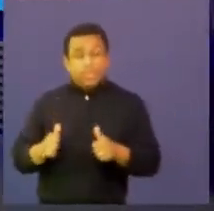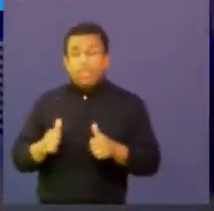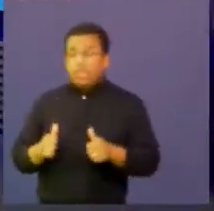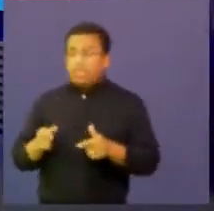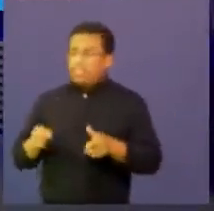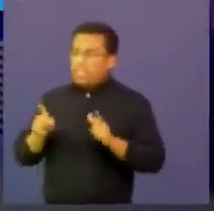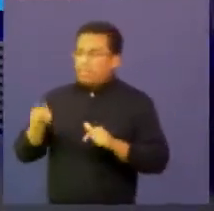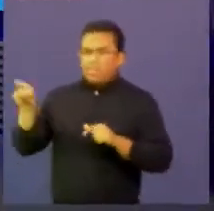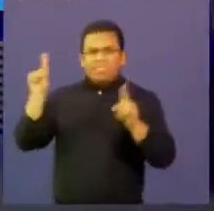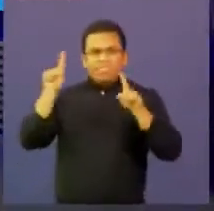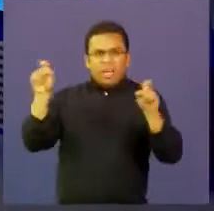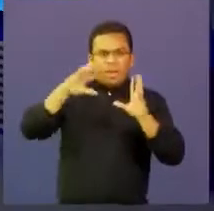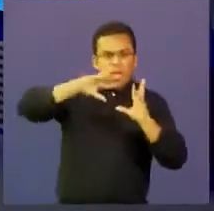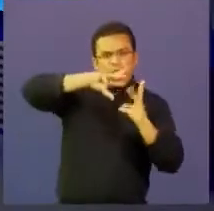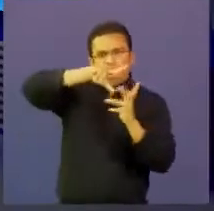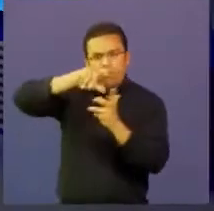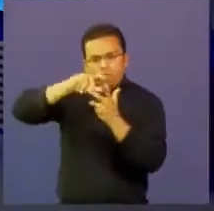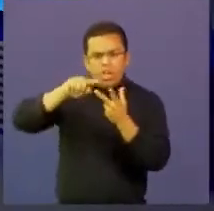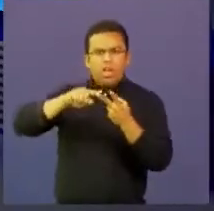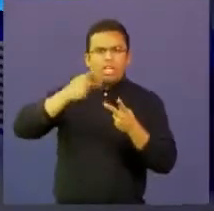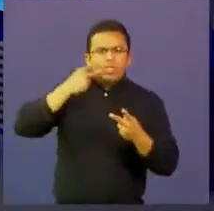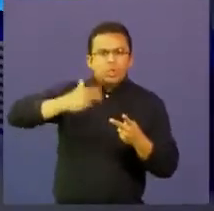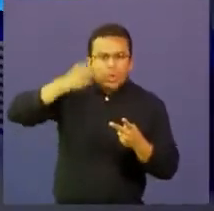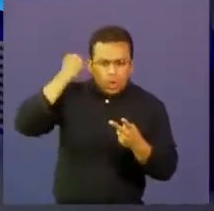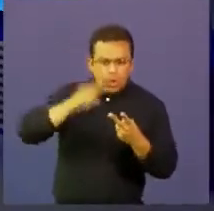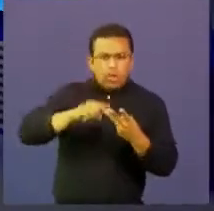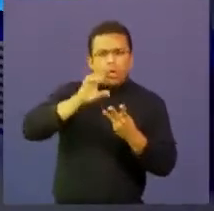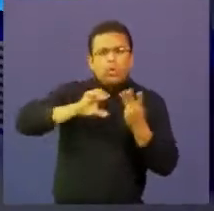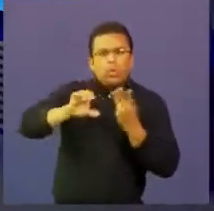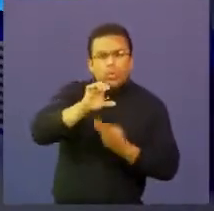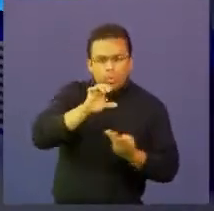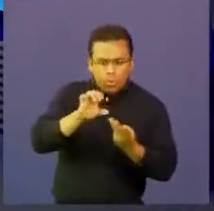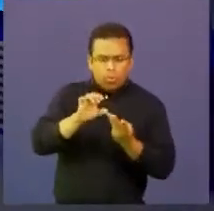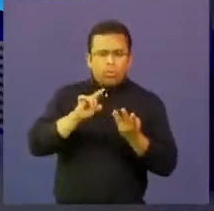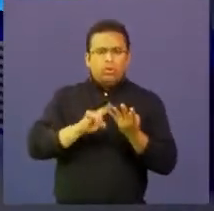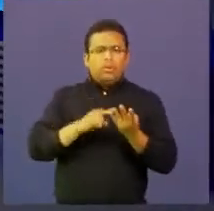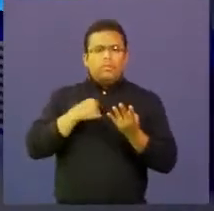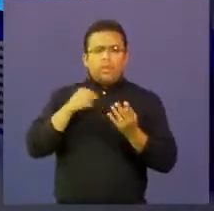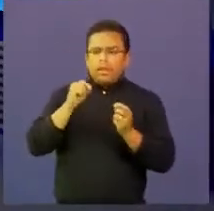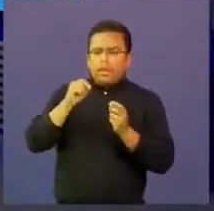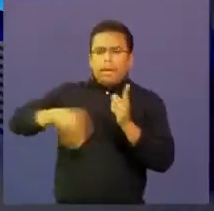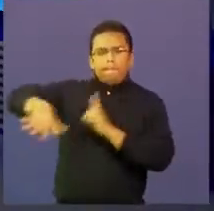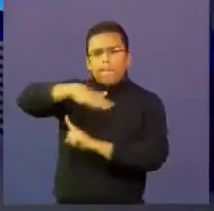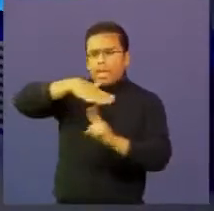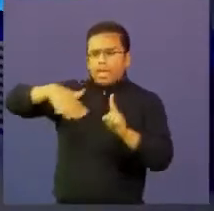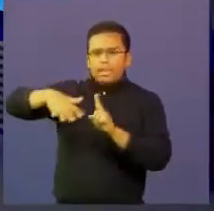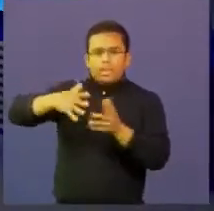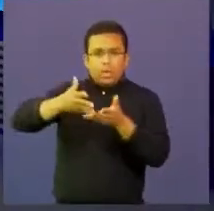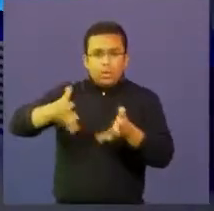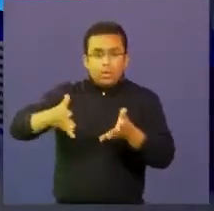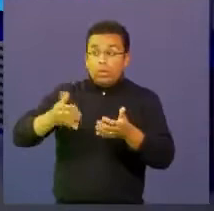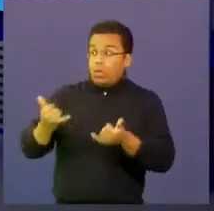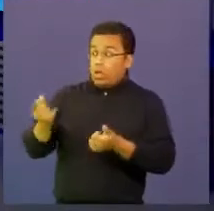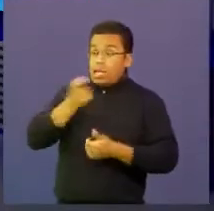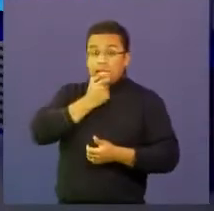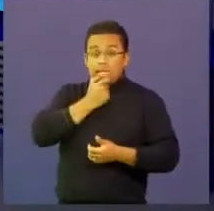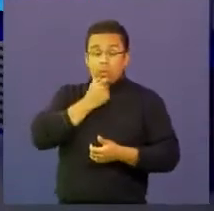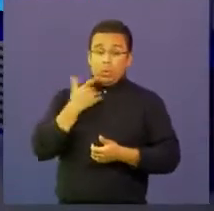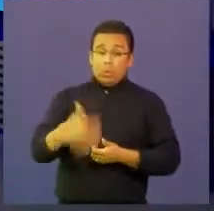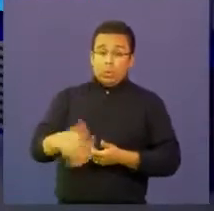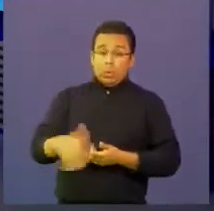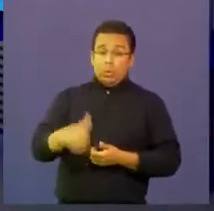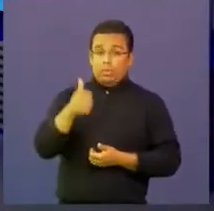de geografía, de historia, de cultura, temas de medio ambiente y ahora el tema de inglés. Y